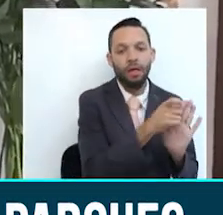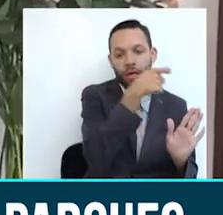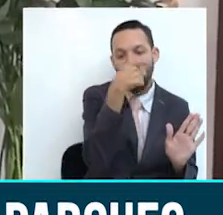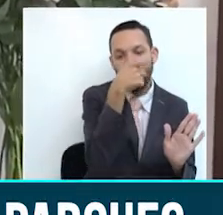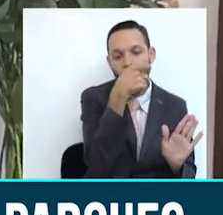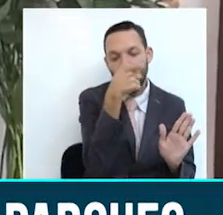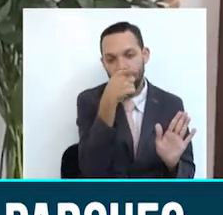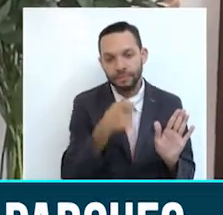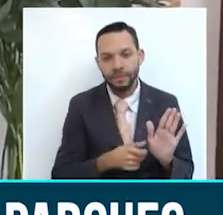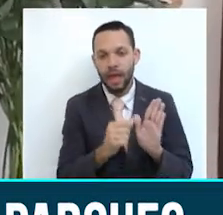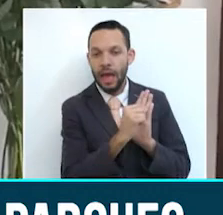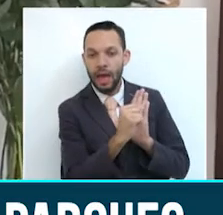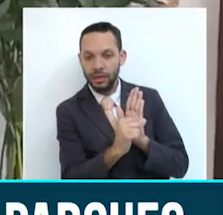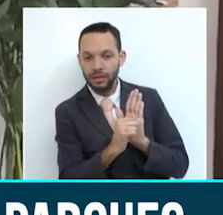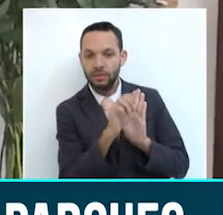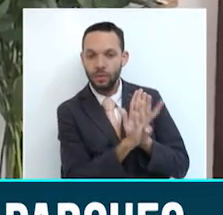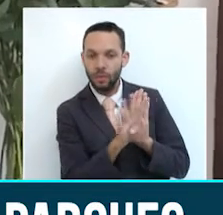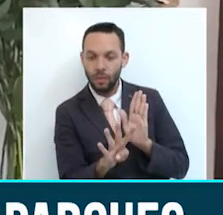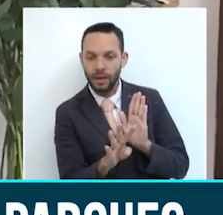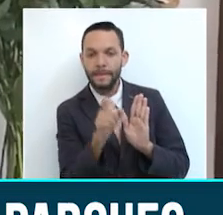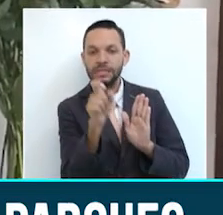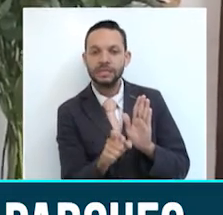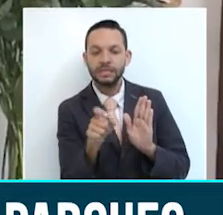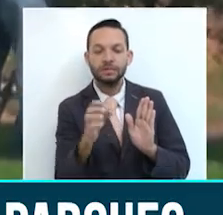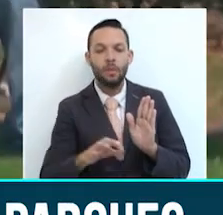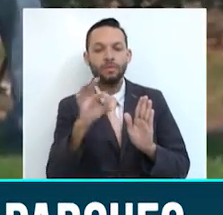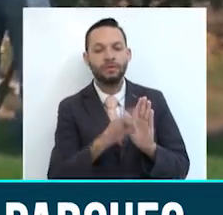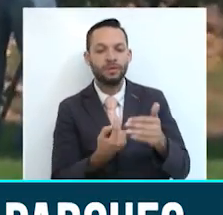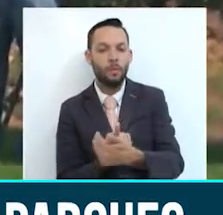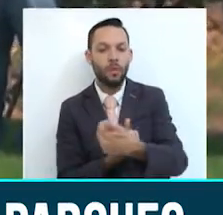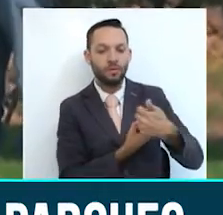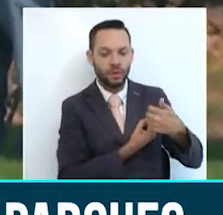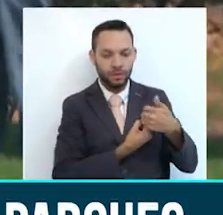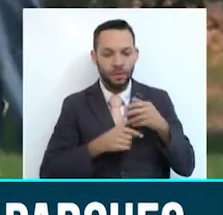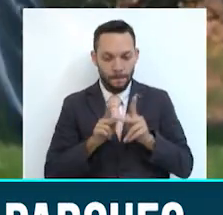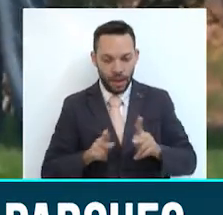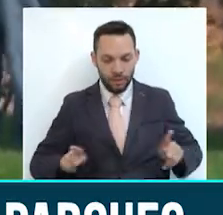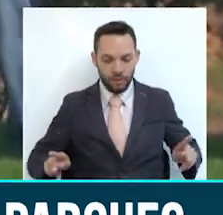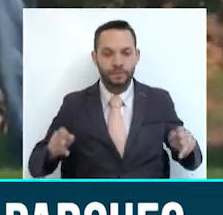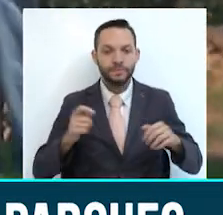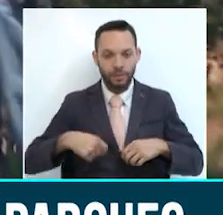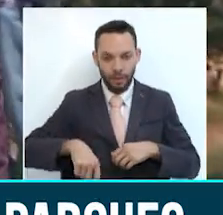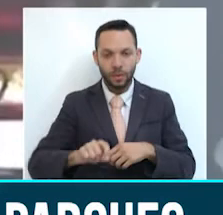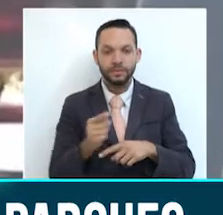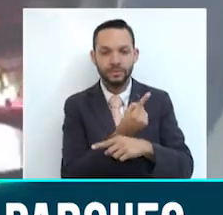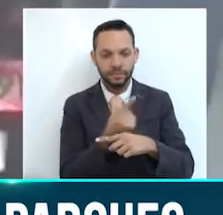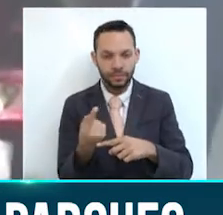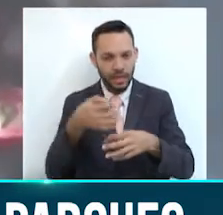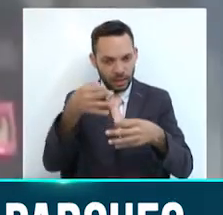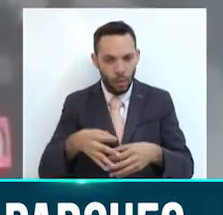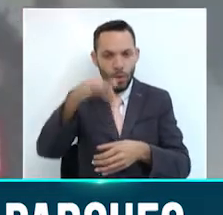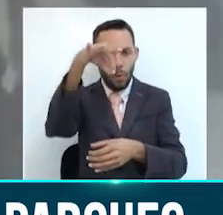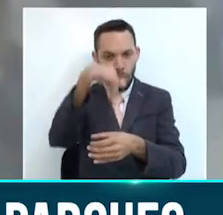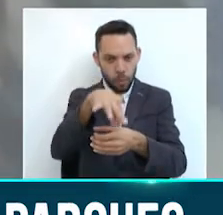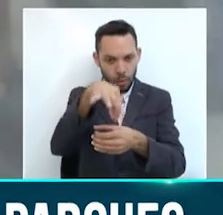artículo 44 de la Constitución tiene protección constitucional. La próxima semana se votará el articulado del proyecto una vez